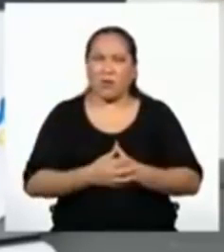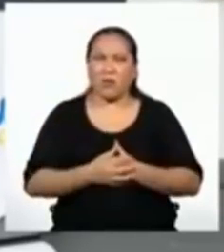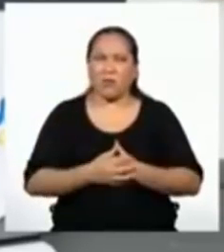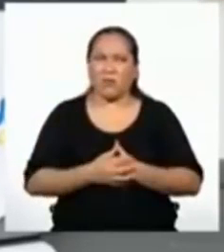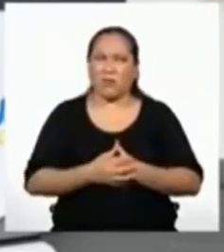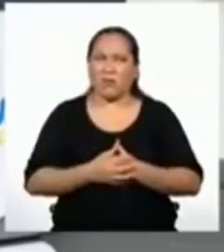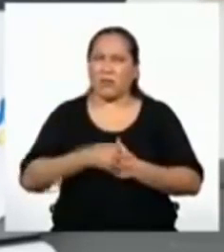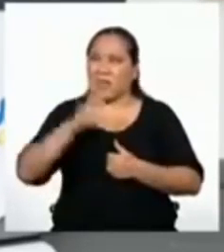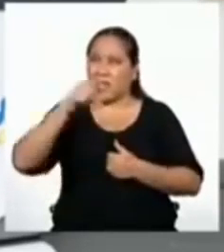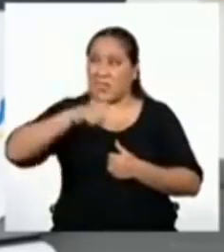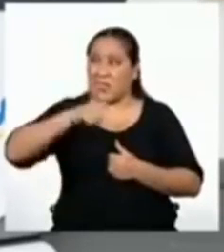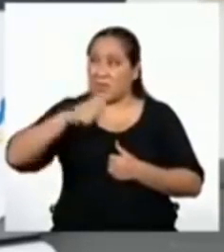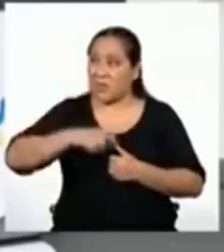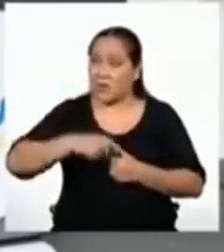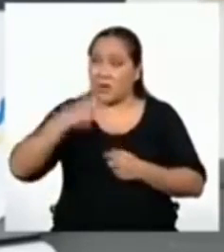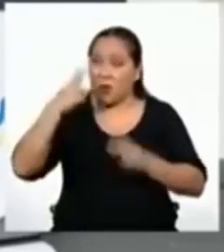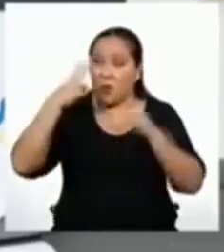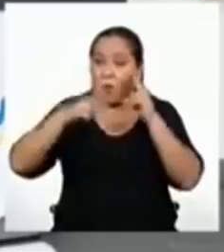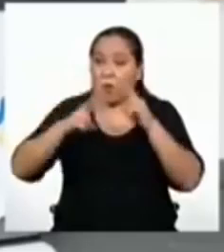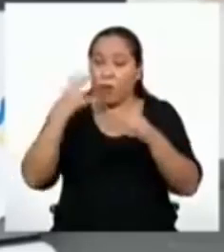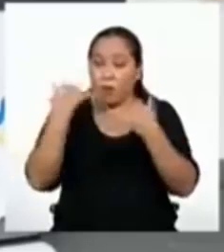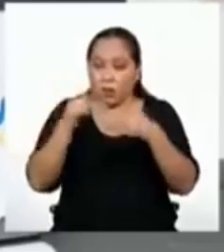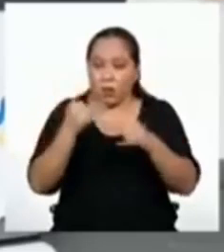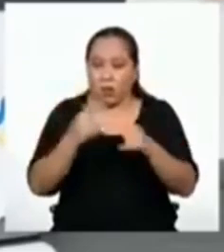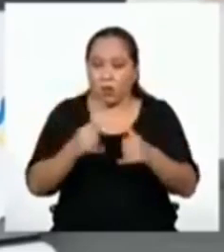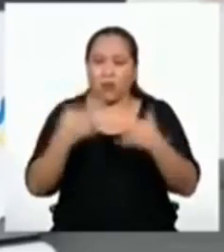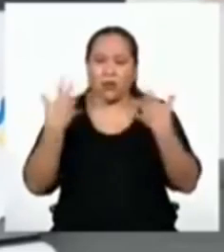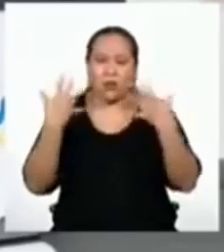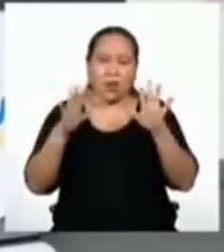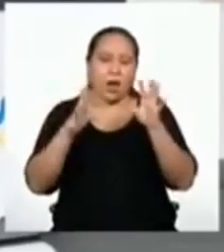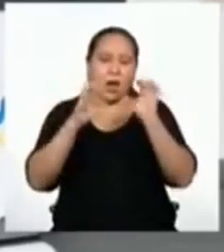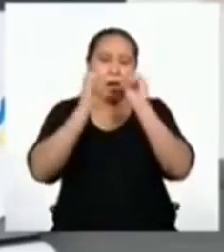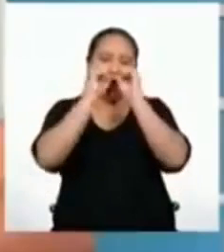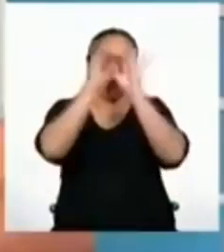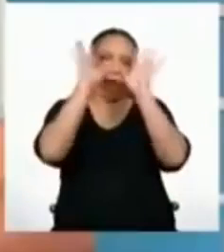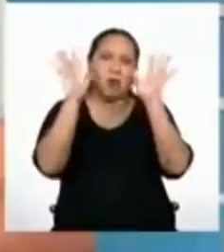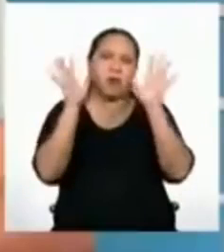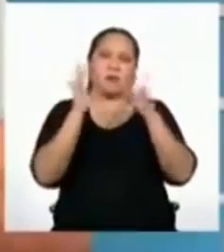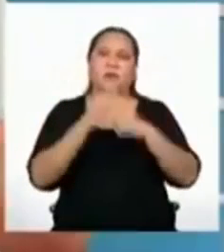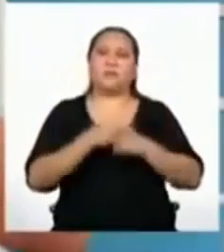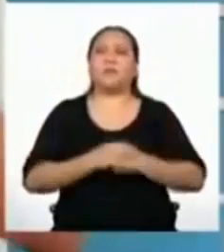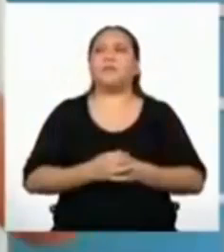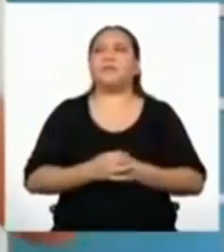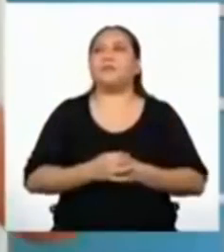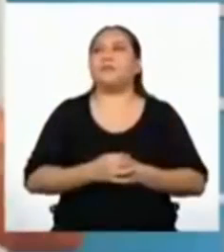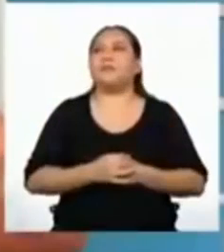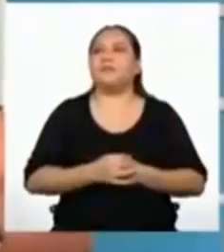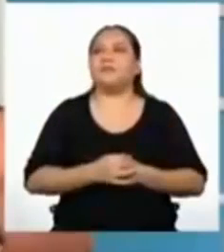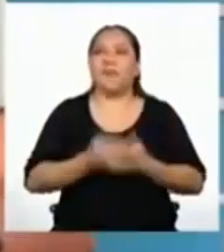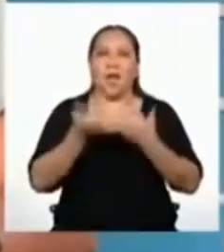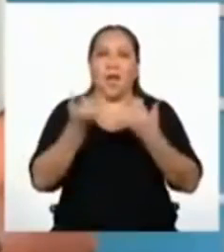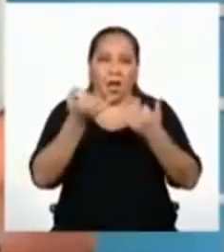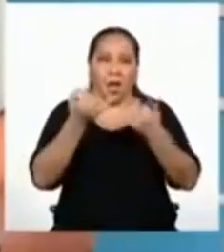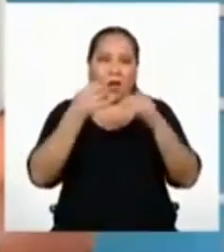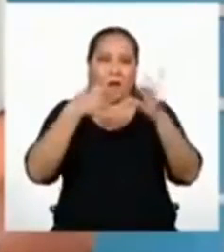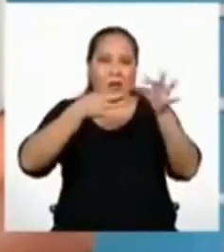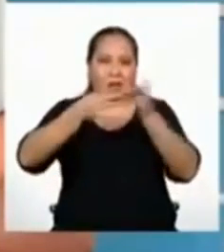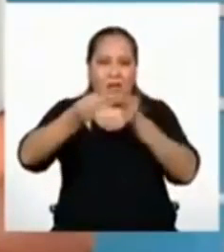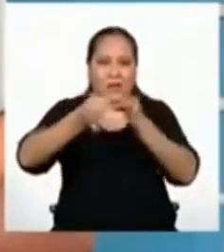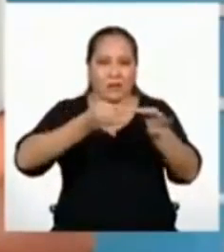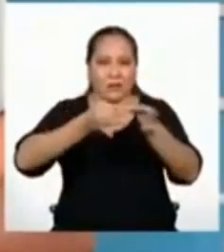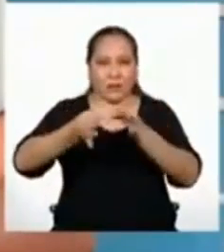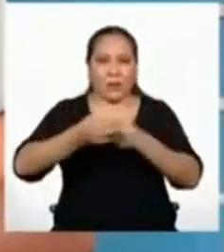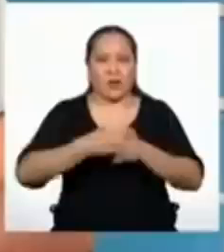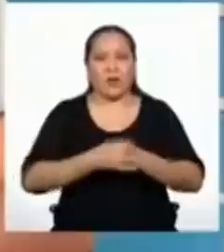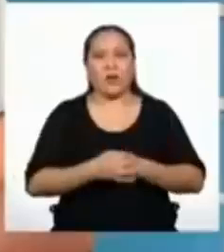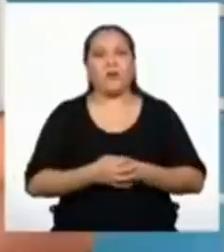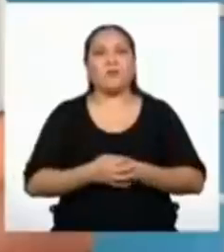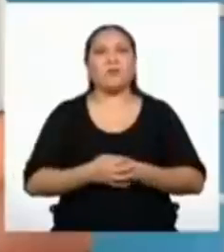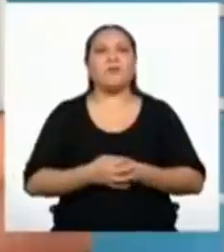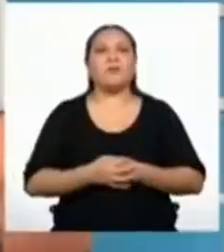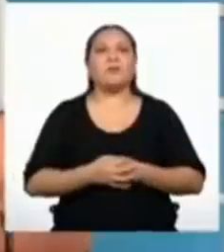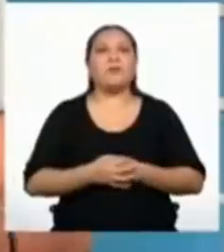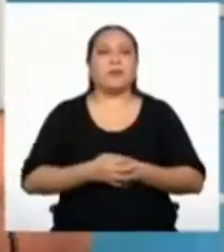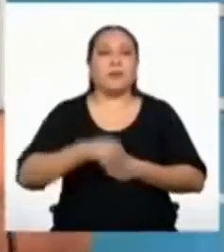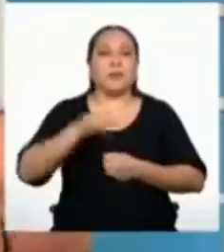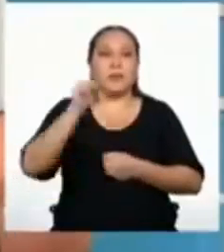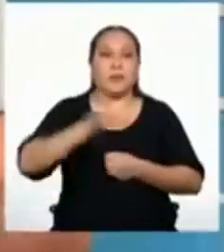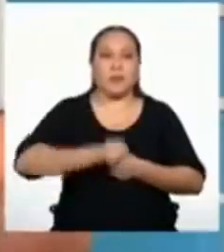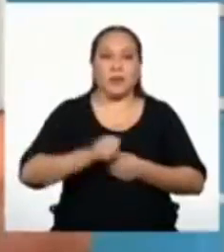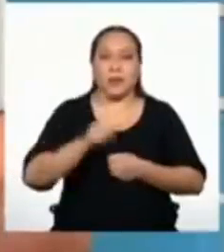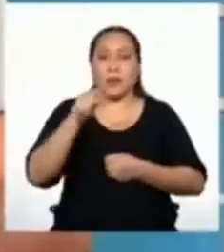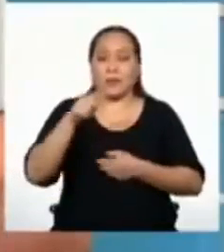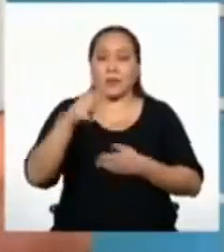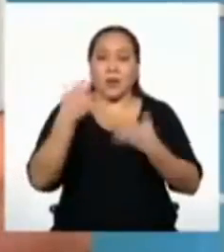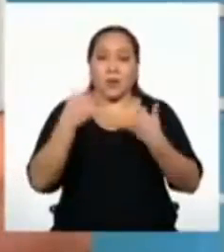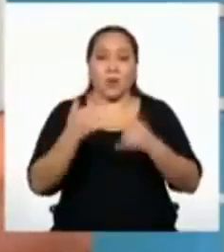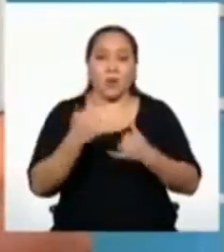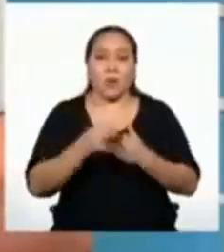Creo que tengo que ver cómo se juega y así todo va a estar más claro. Ahora te explico. Justamente, el juego